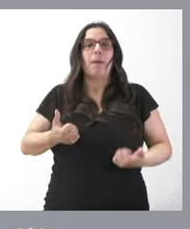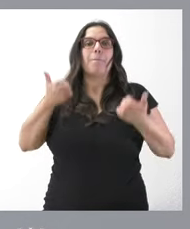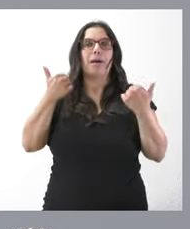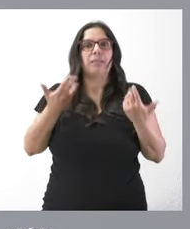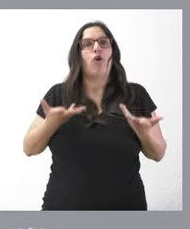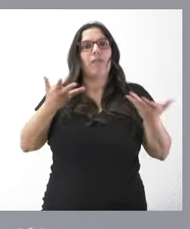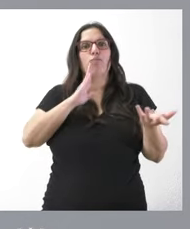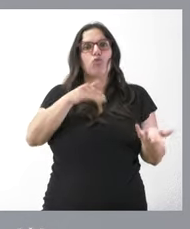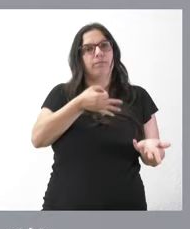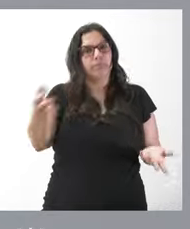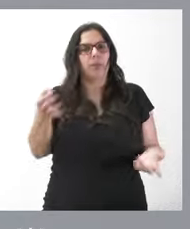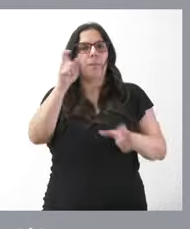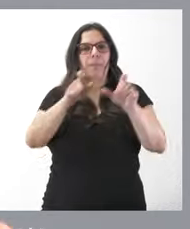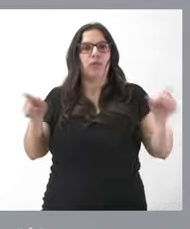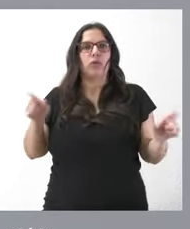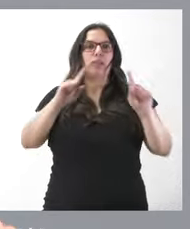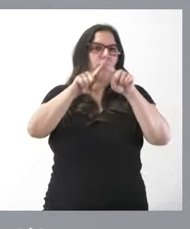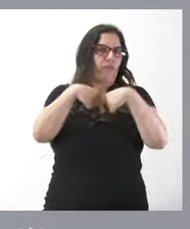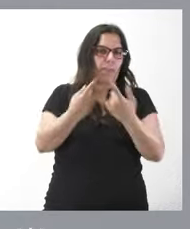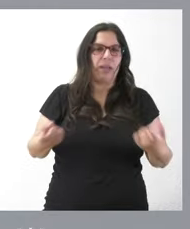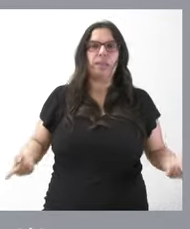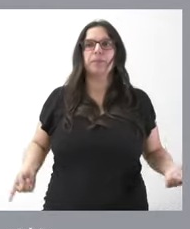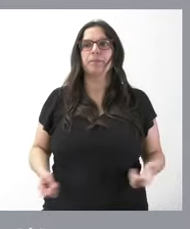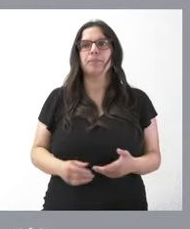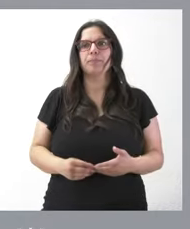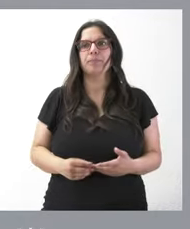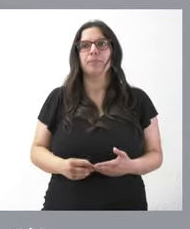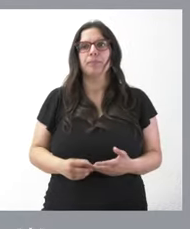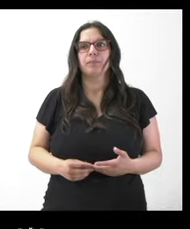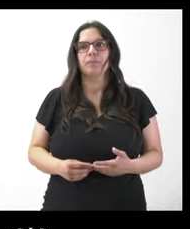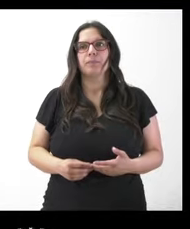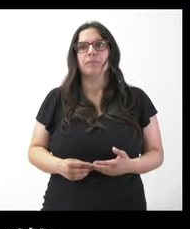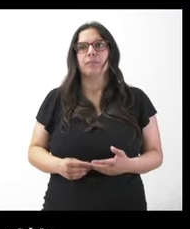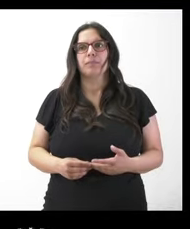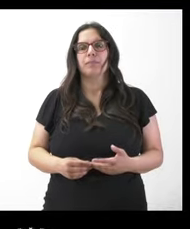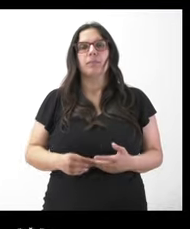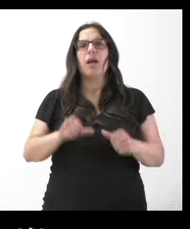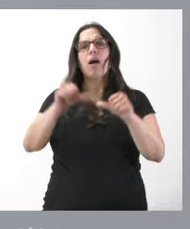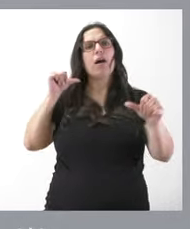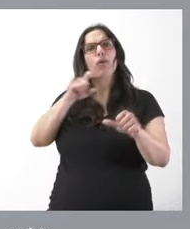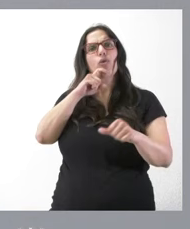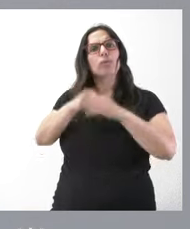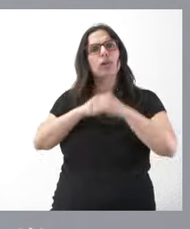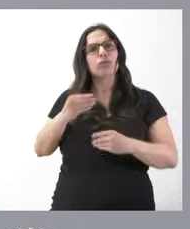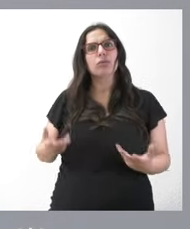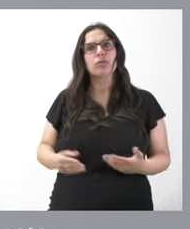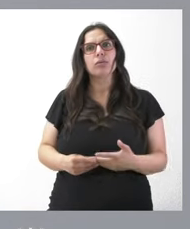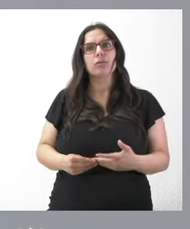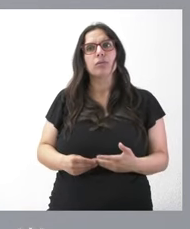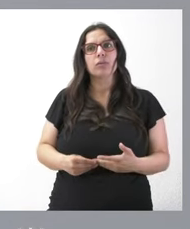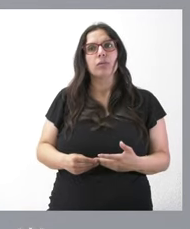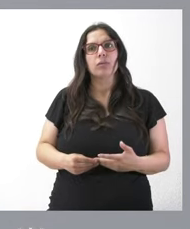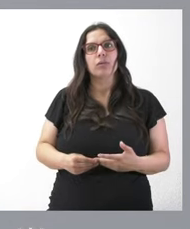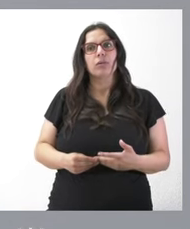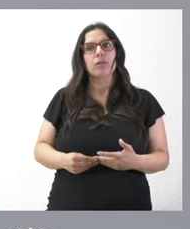prestación más adecuada a las personas y las familias más vulnerables con más dificultad ¿cómo lo han hecho hasta ahora? pues porque hay que seguir avanzando